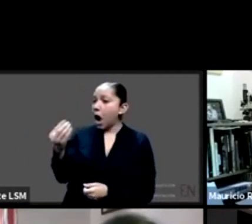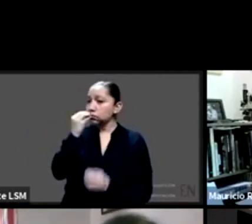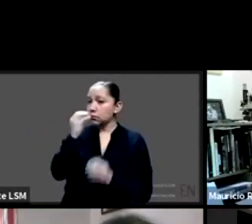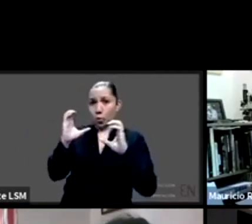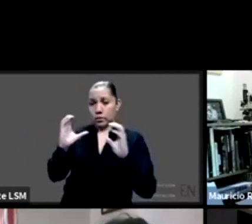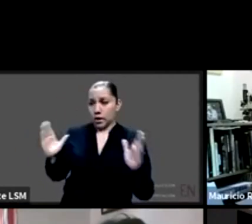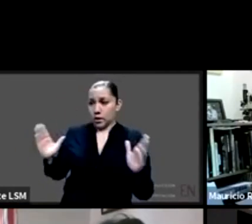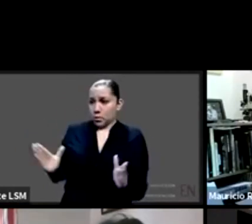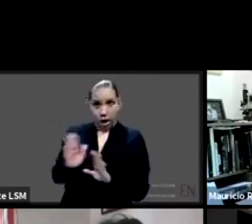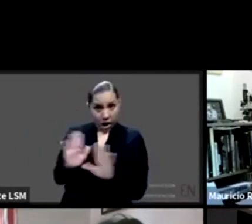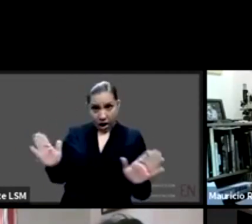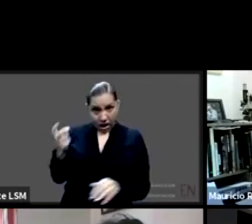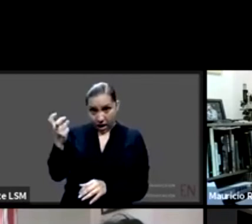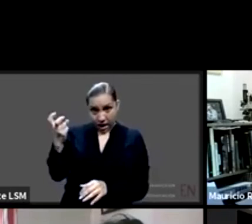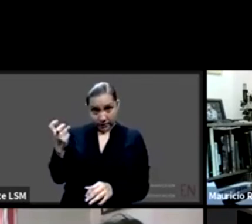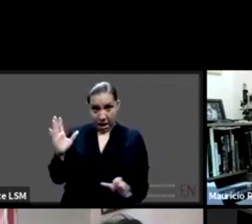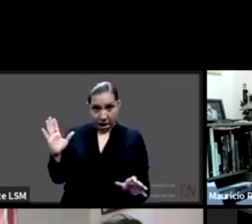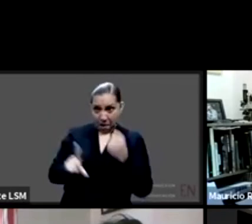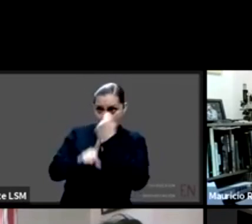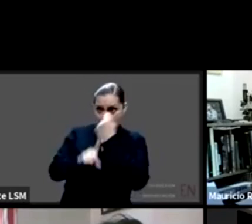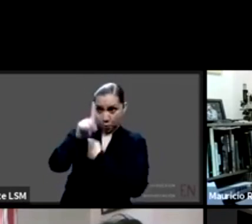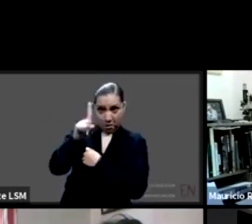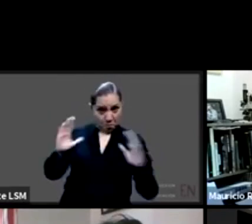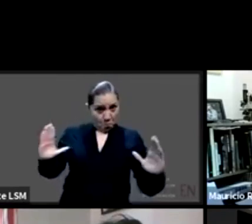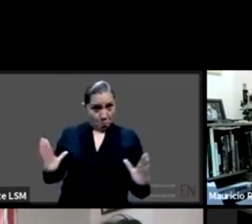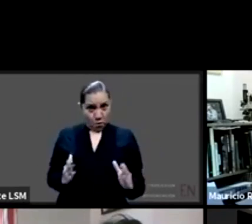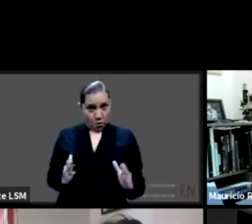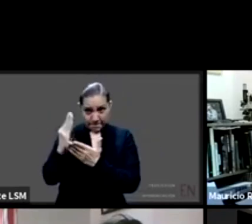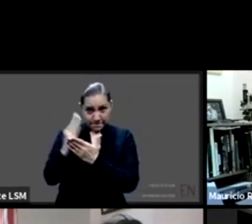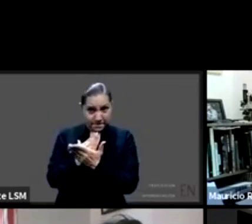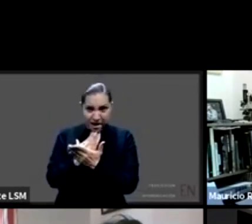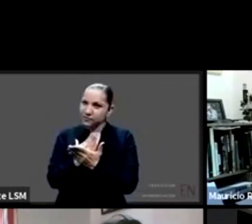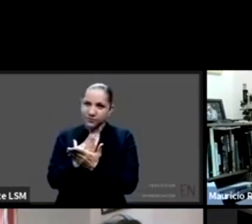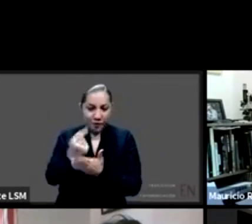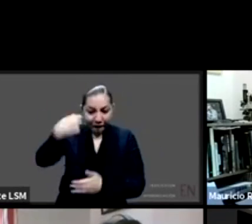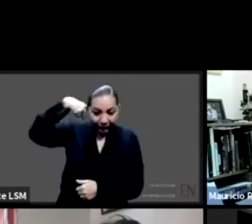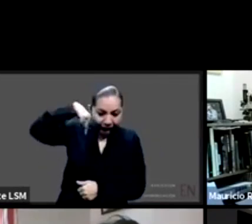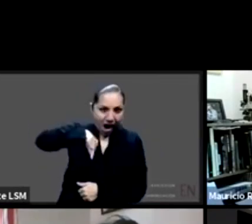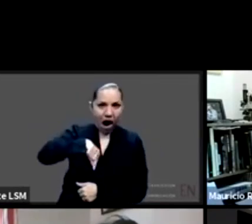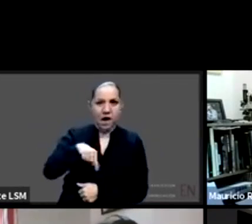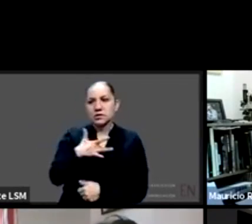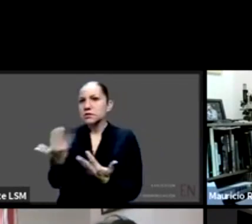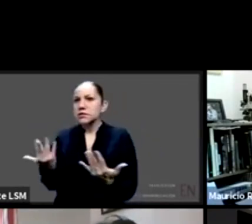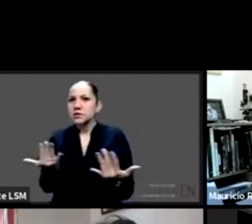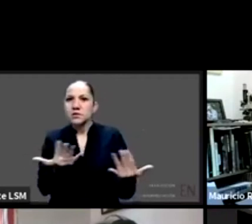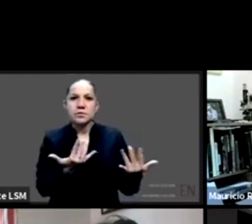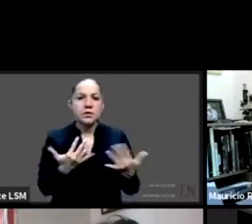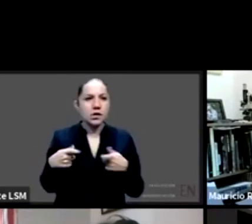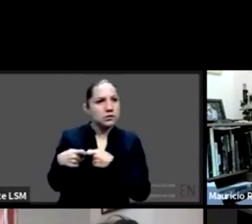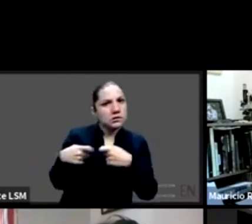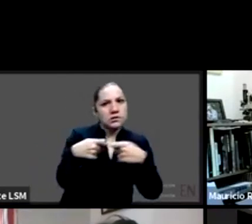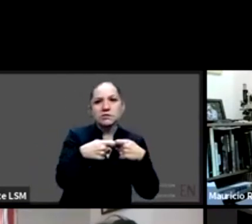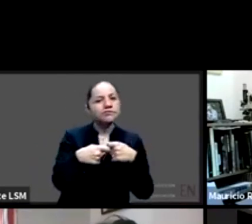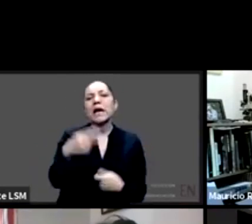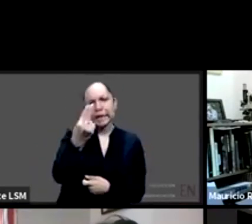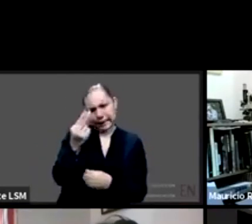los temas de salud mental y luego poder tener un tratamiento aparte me parece